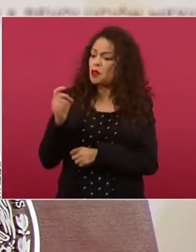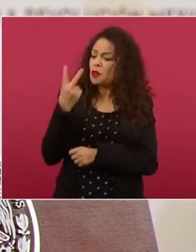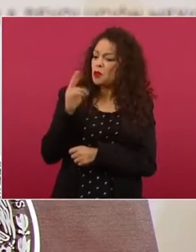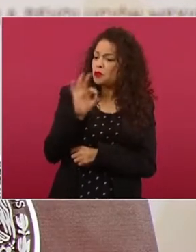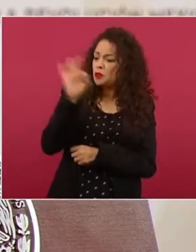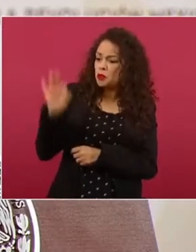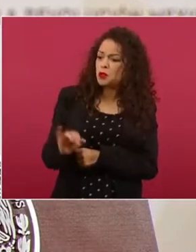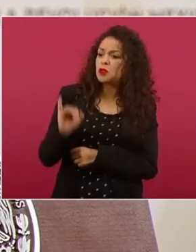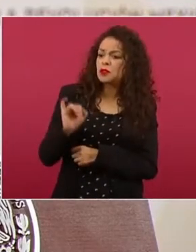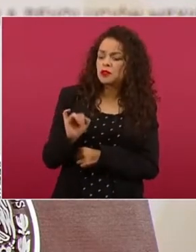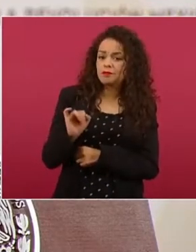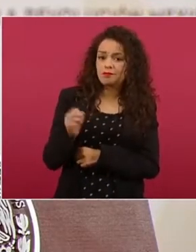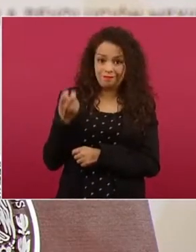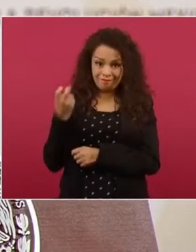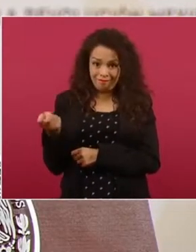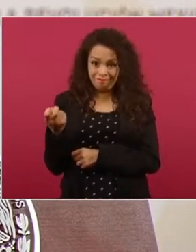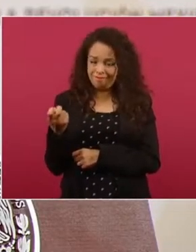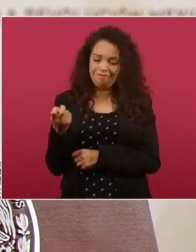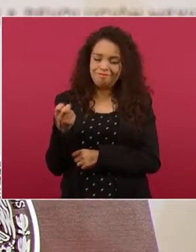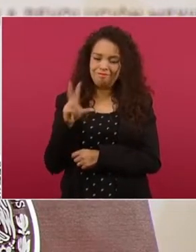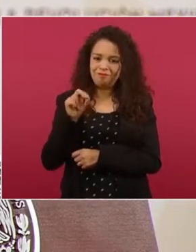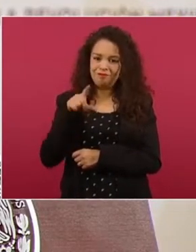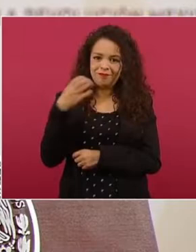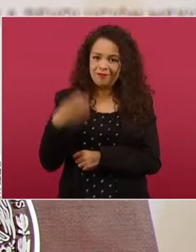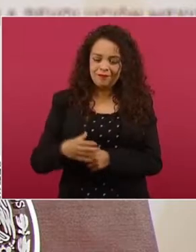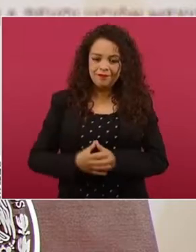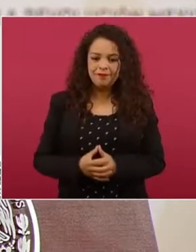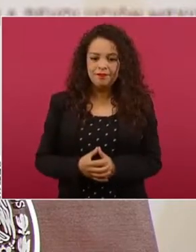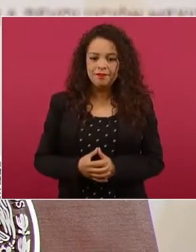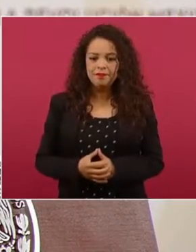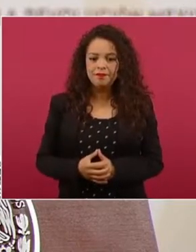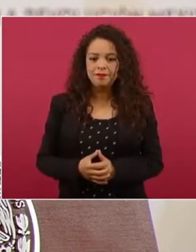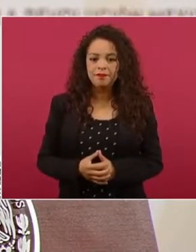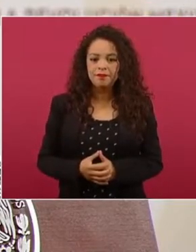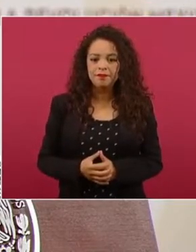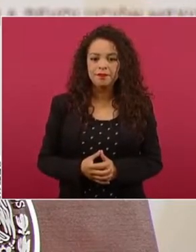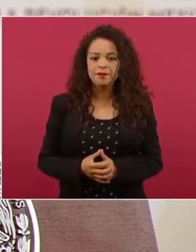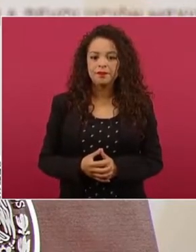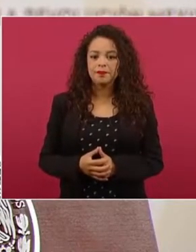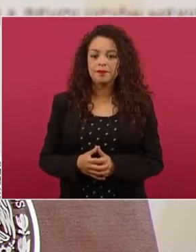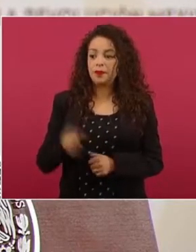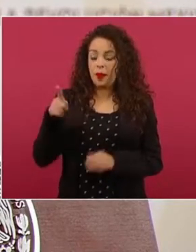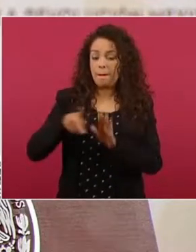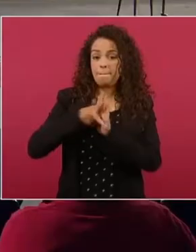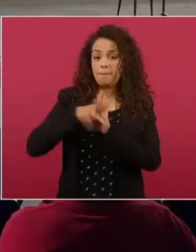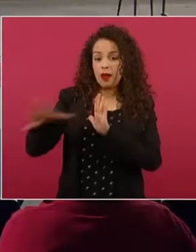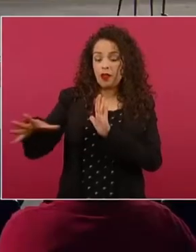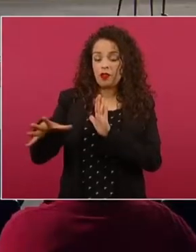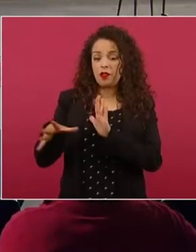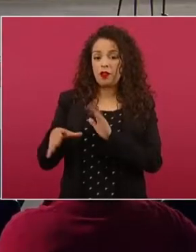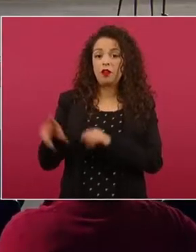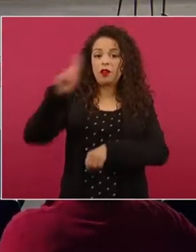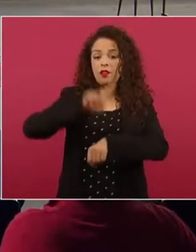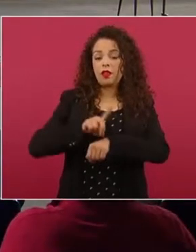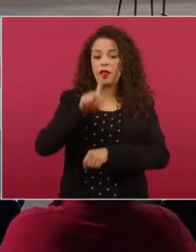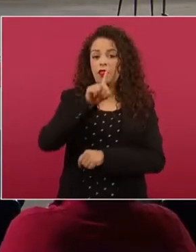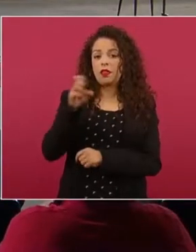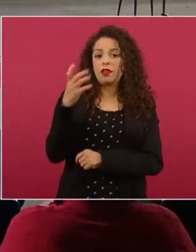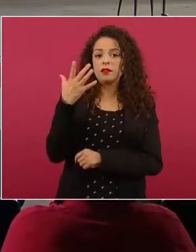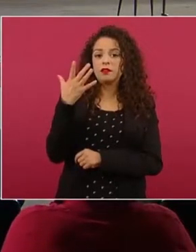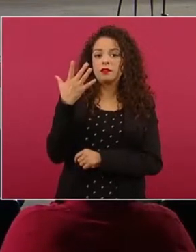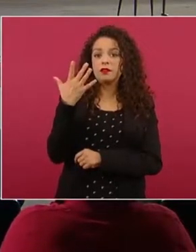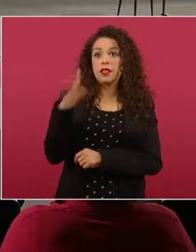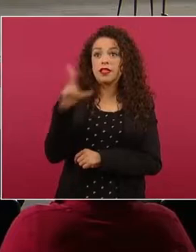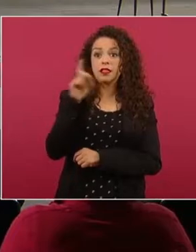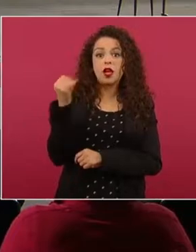no es verdad. El periódico Reforma publicó primero en su versión digital del 10 de junio y luego